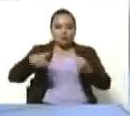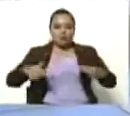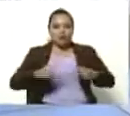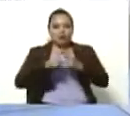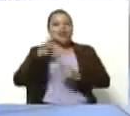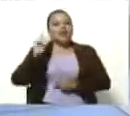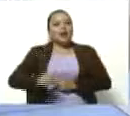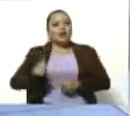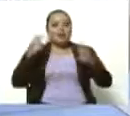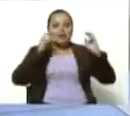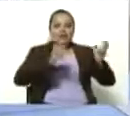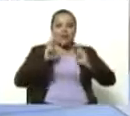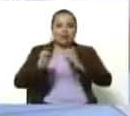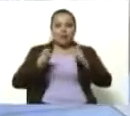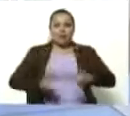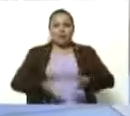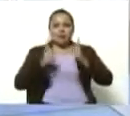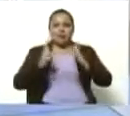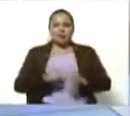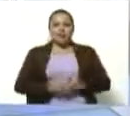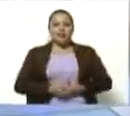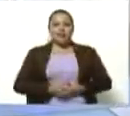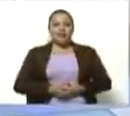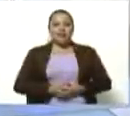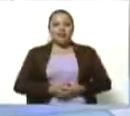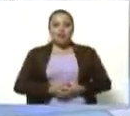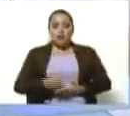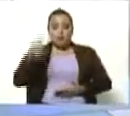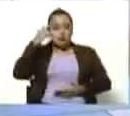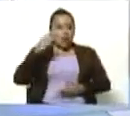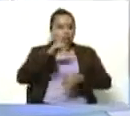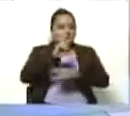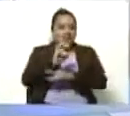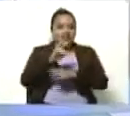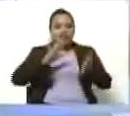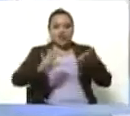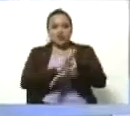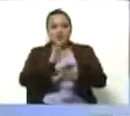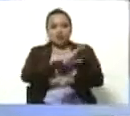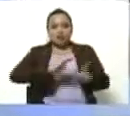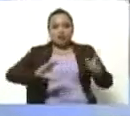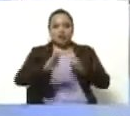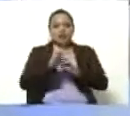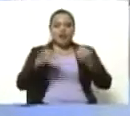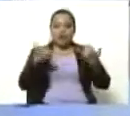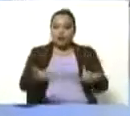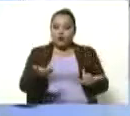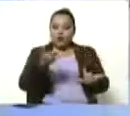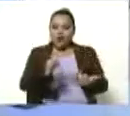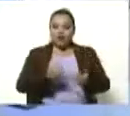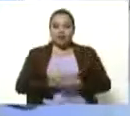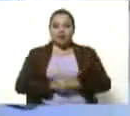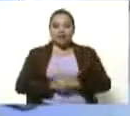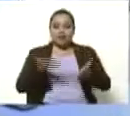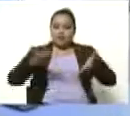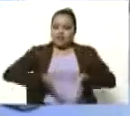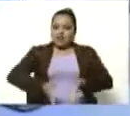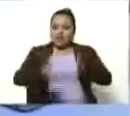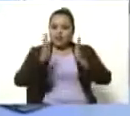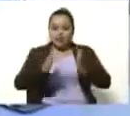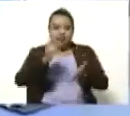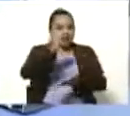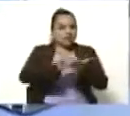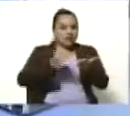temas que se nos permiten punto de encuentro los días viernes, los cultural. Y ahora, cuando estamos en ese camino de las